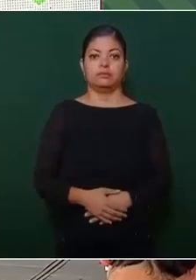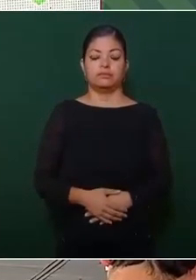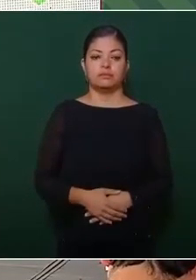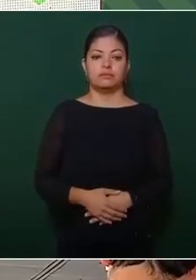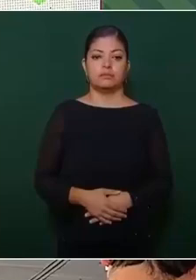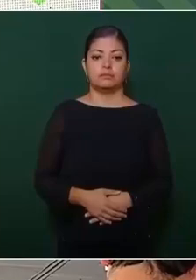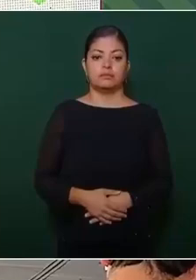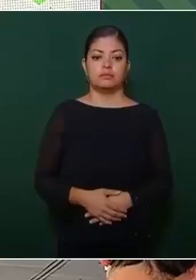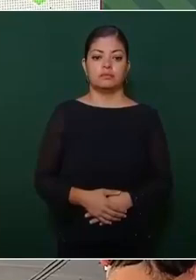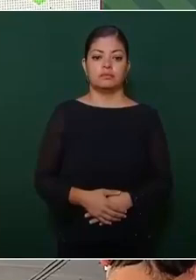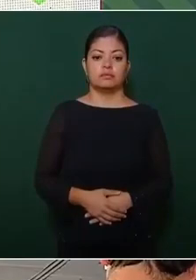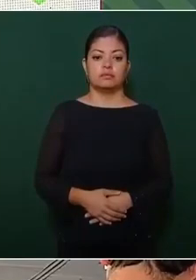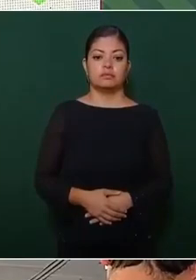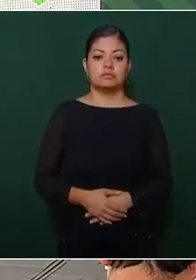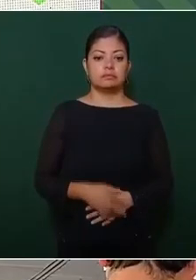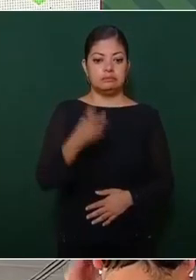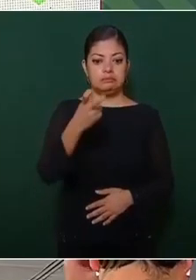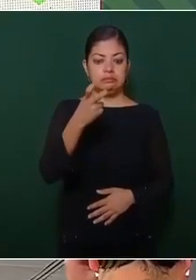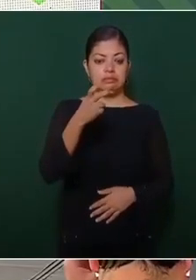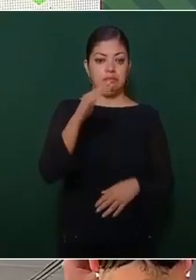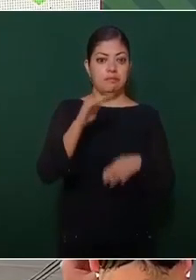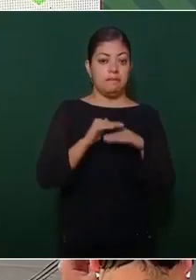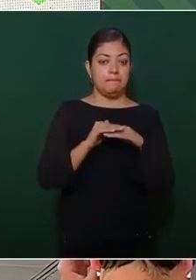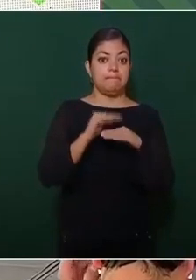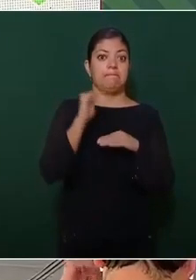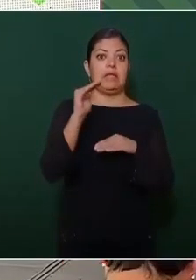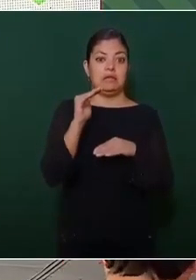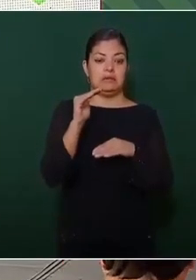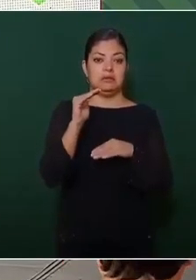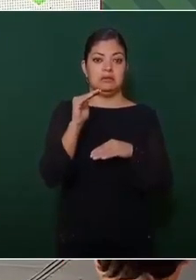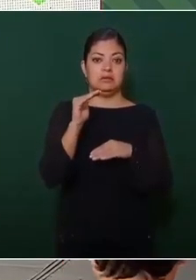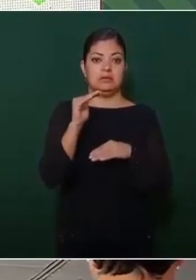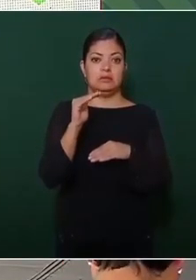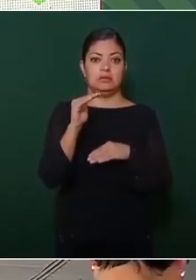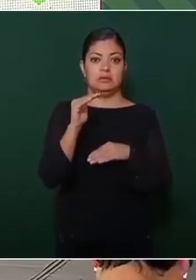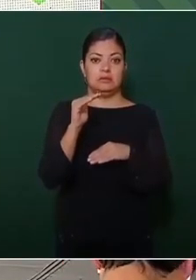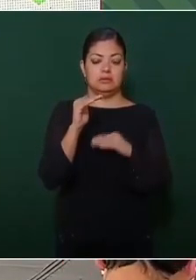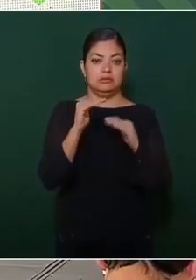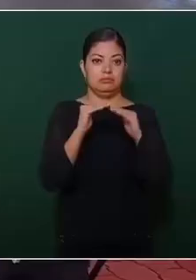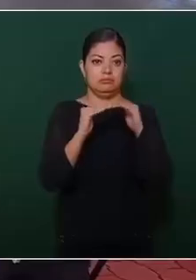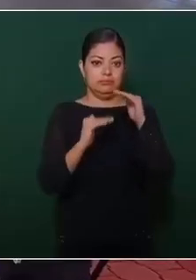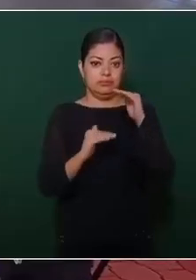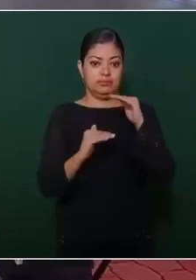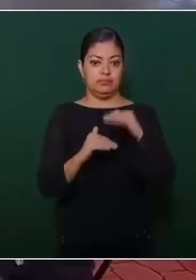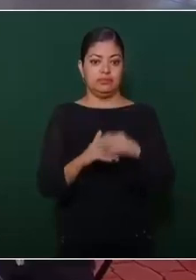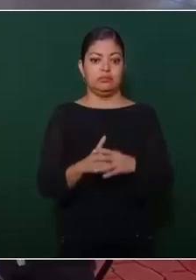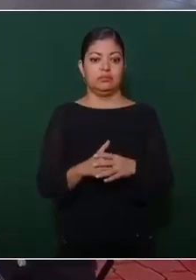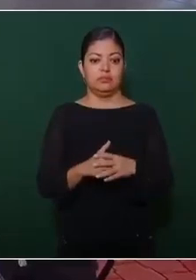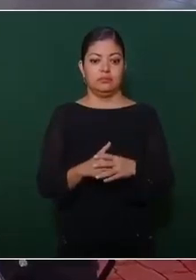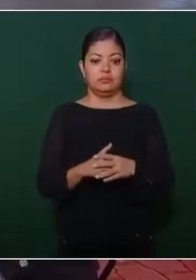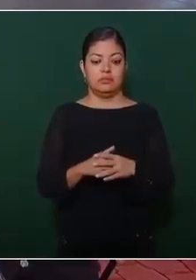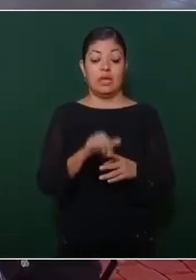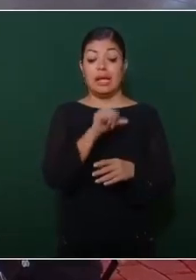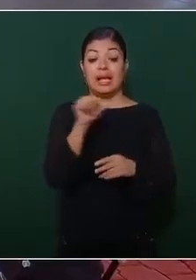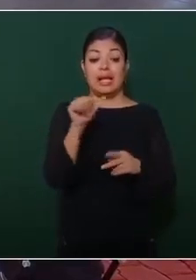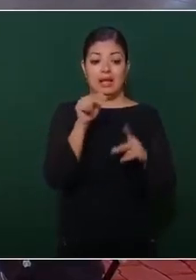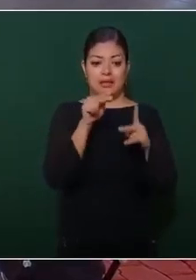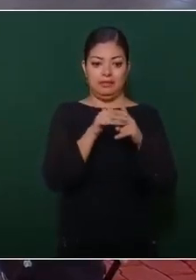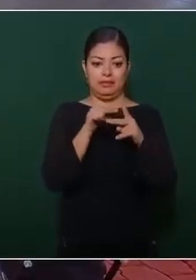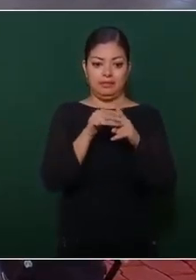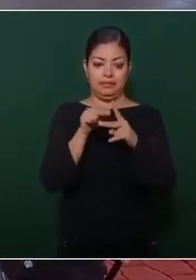Este es el que más bajó en homicidio.